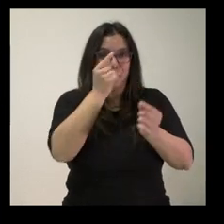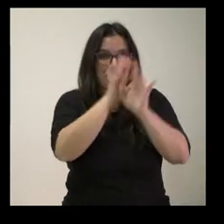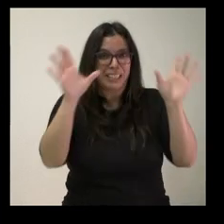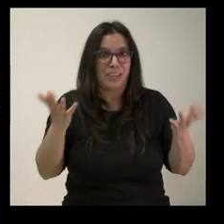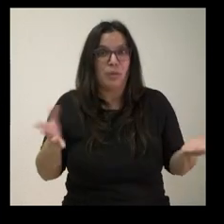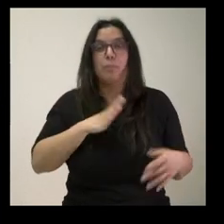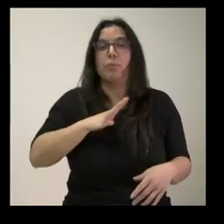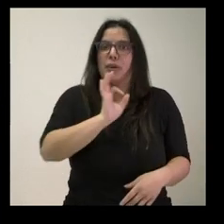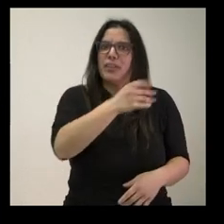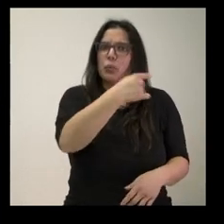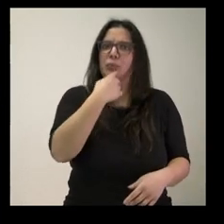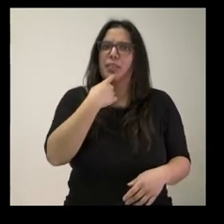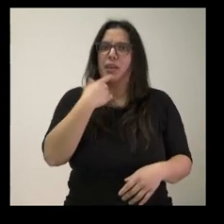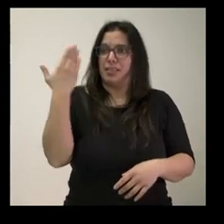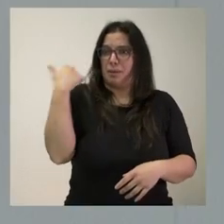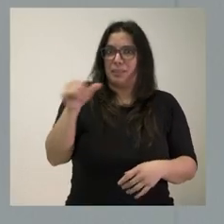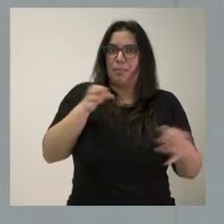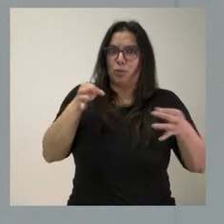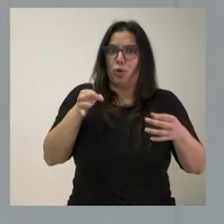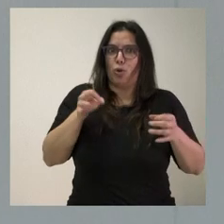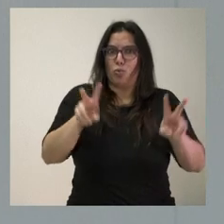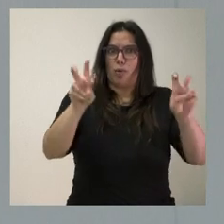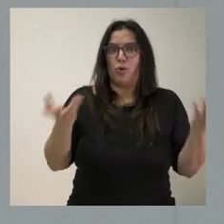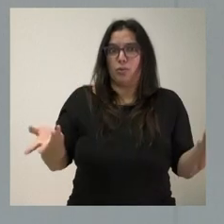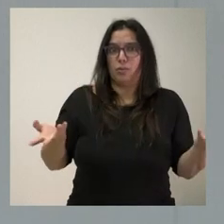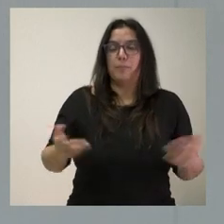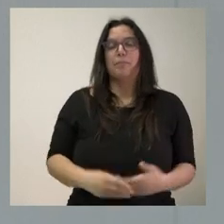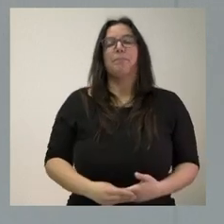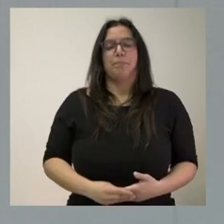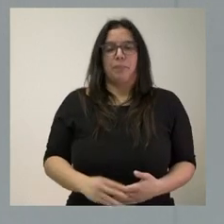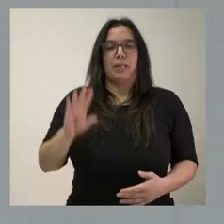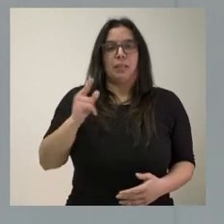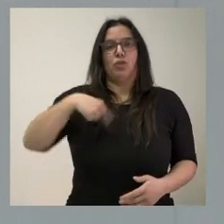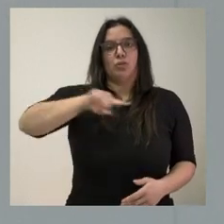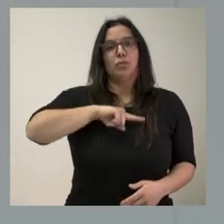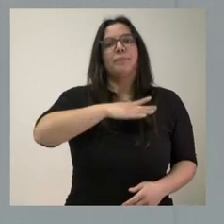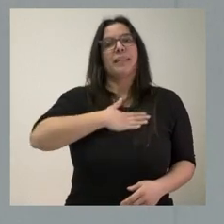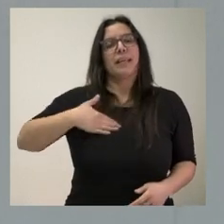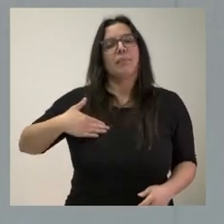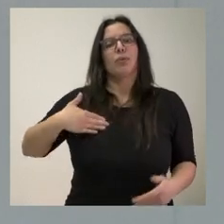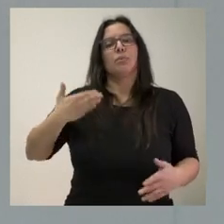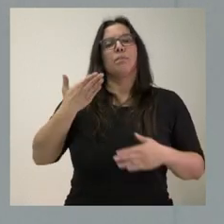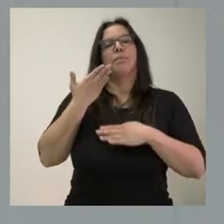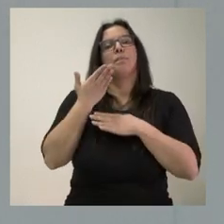es verdad que anunciaron un protocolo hace una semana. Sí, nosotros lo que queremos es plantear